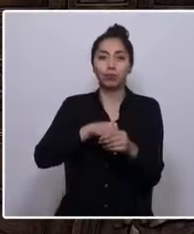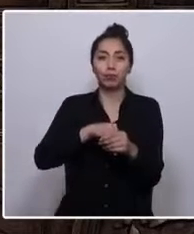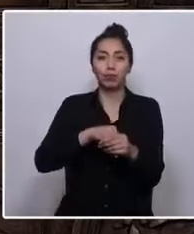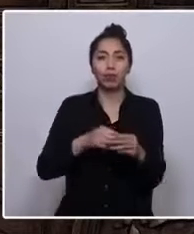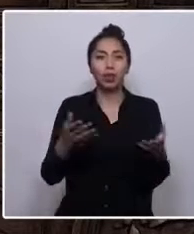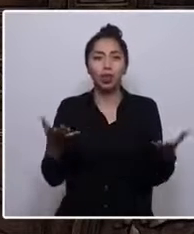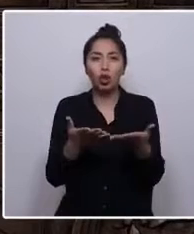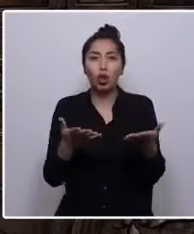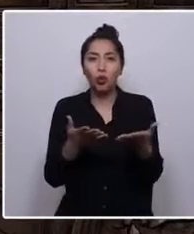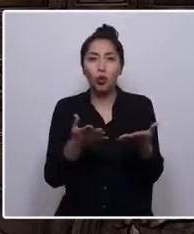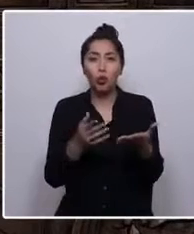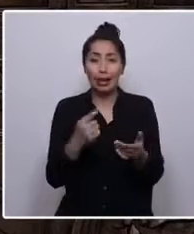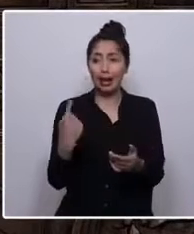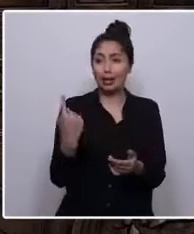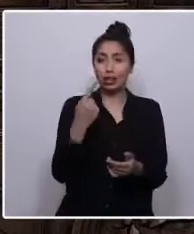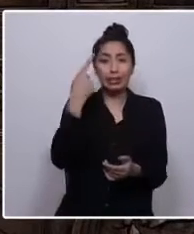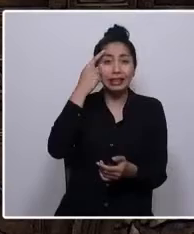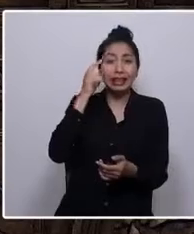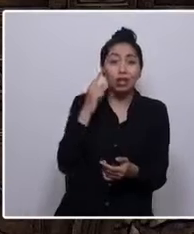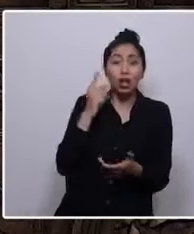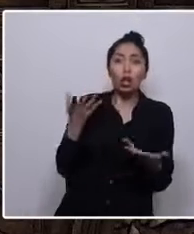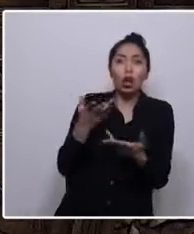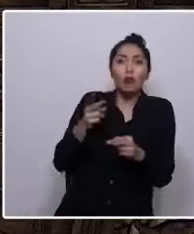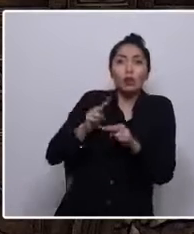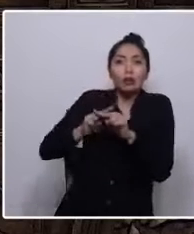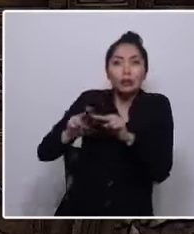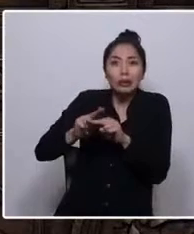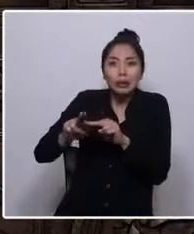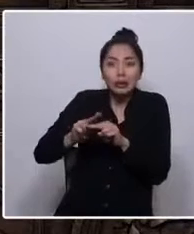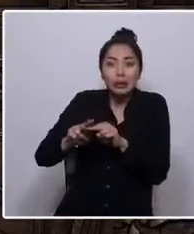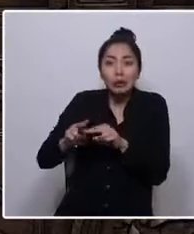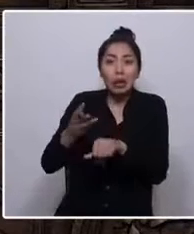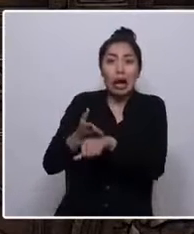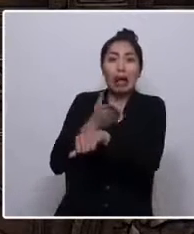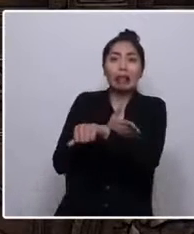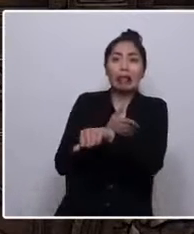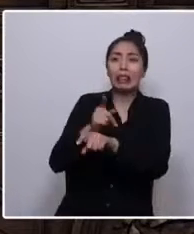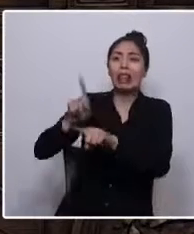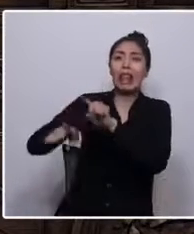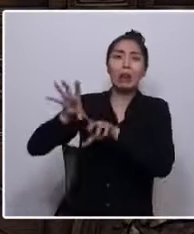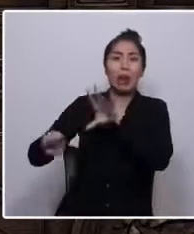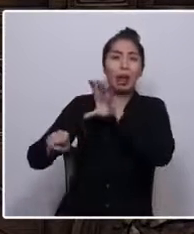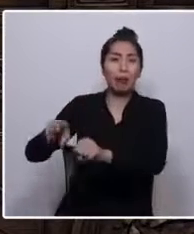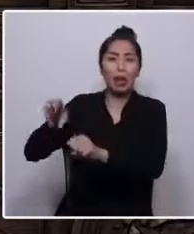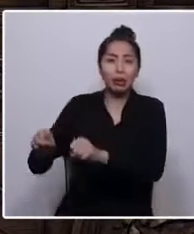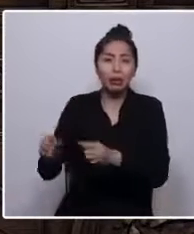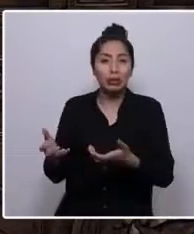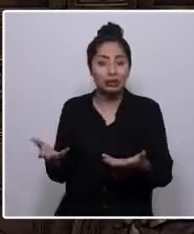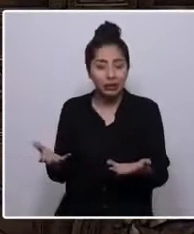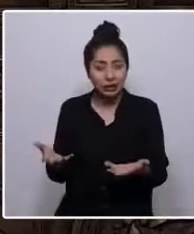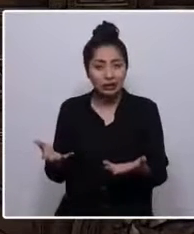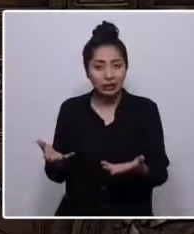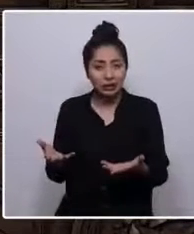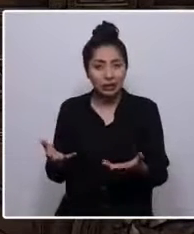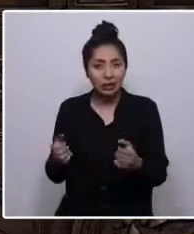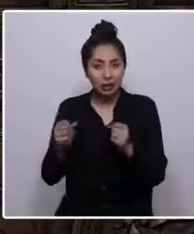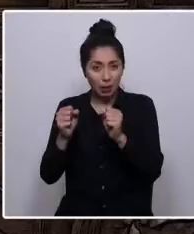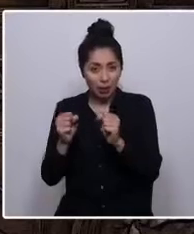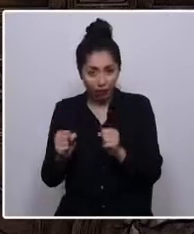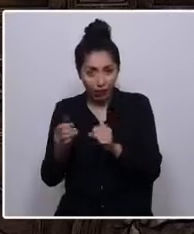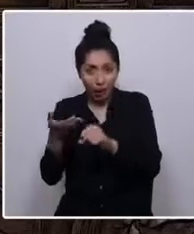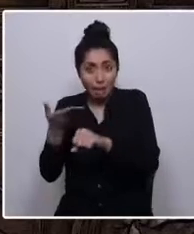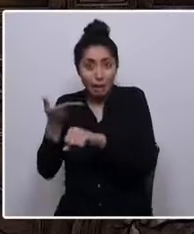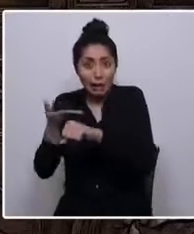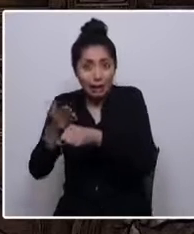por la invisibilización forzosa y el despojo territorial? ¿Es posible pedir disculpas